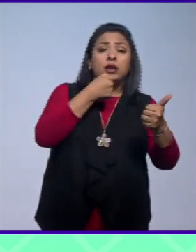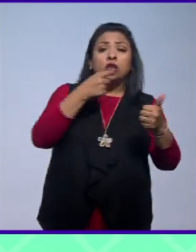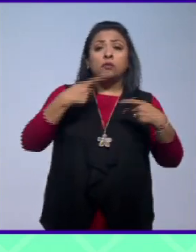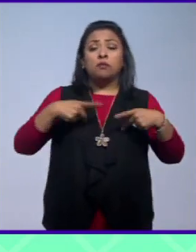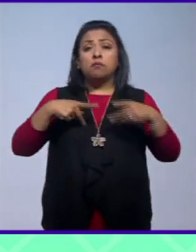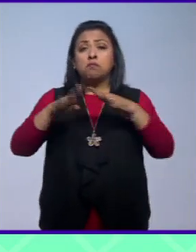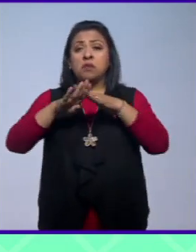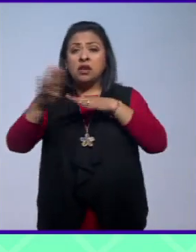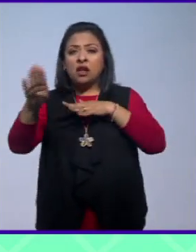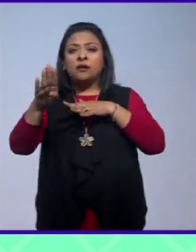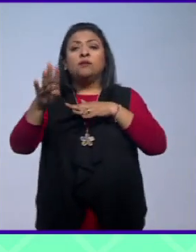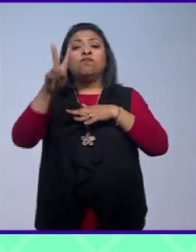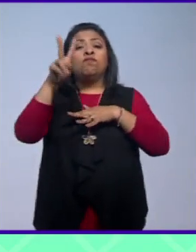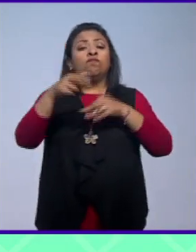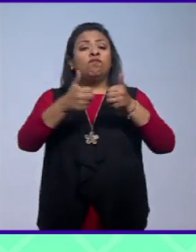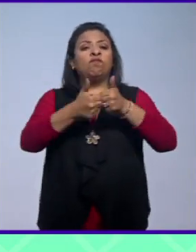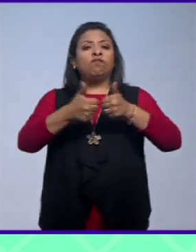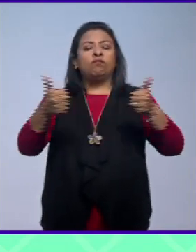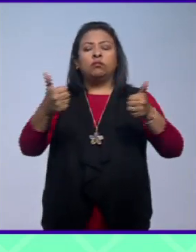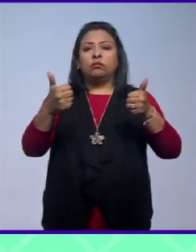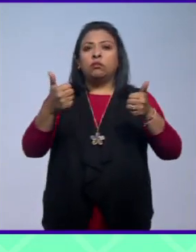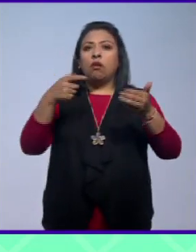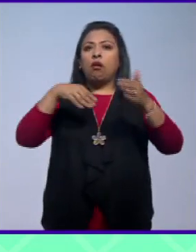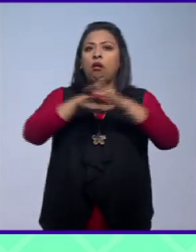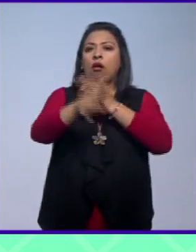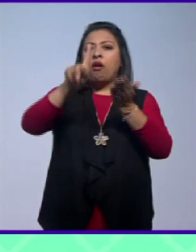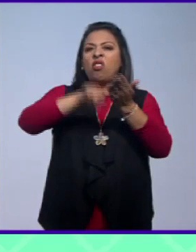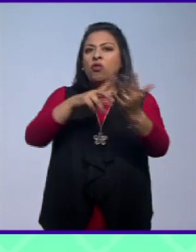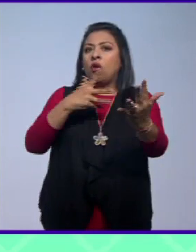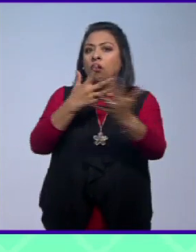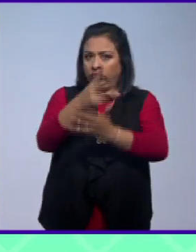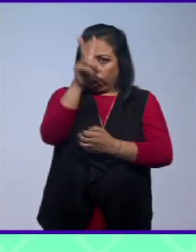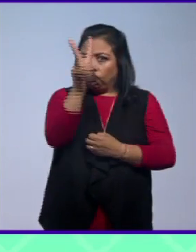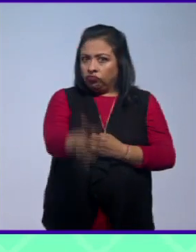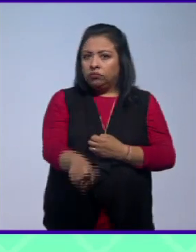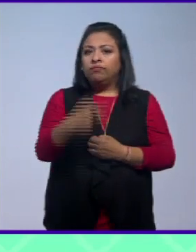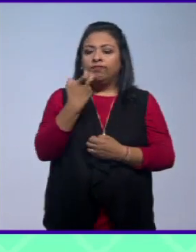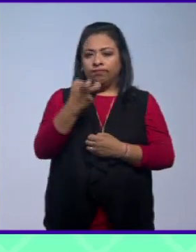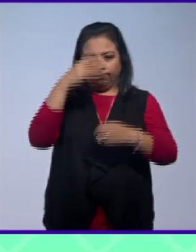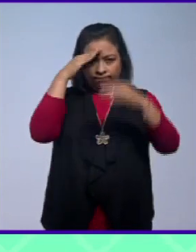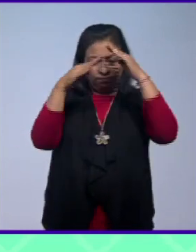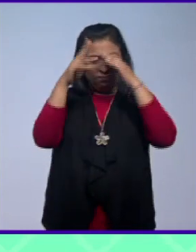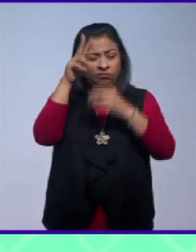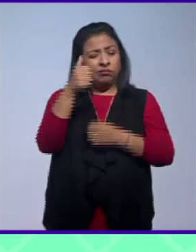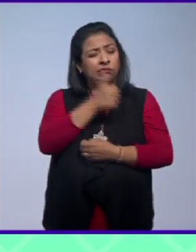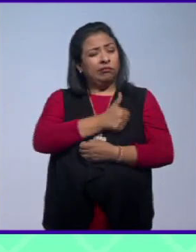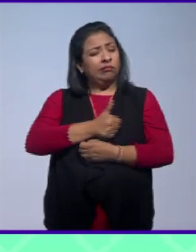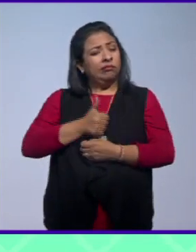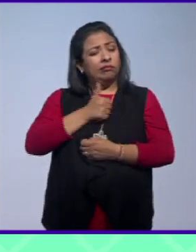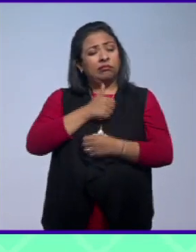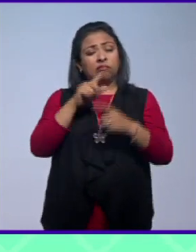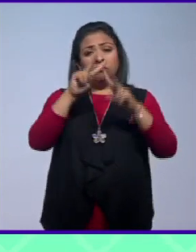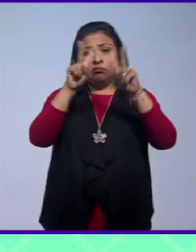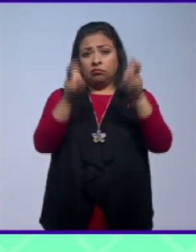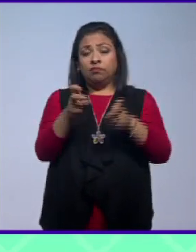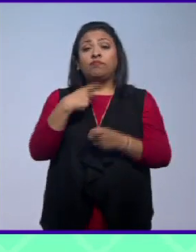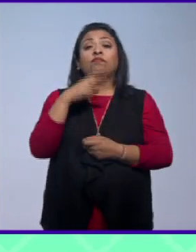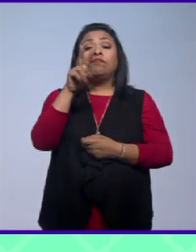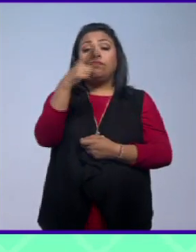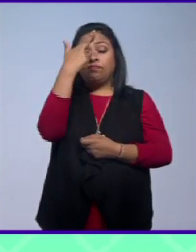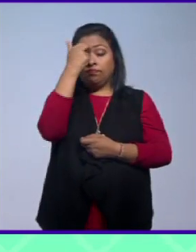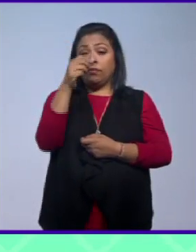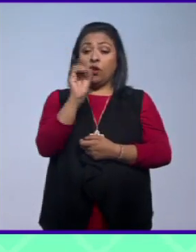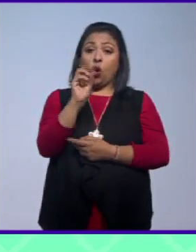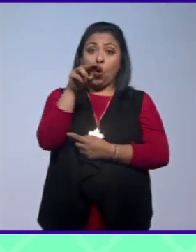migrantes y los ha puesto literalmente en jaulas. Vamos a estar reflexionando al respecto de este lamentable tema. Efectivamente, incluso las